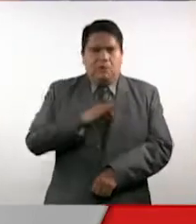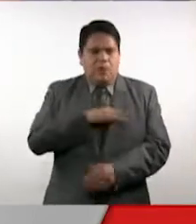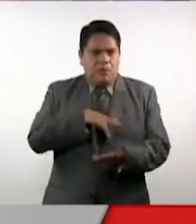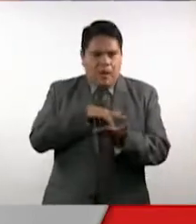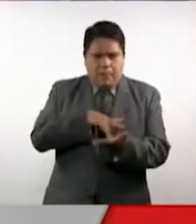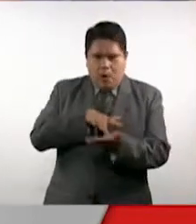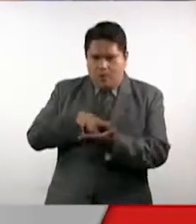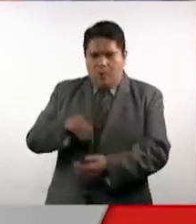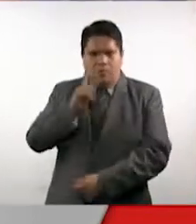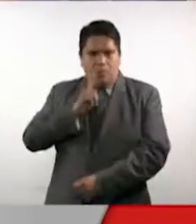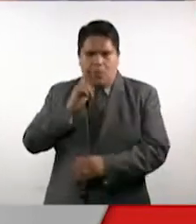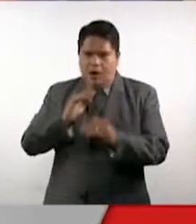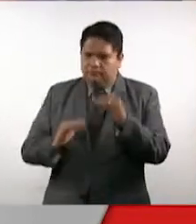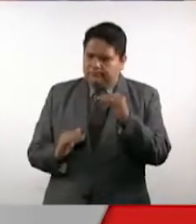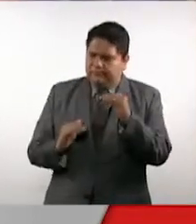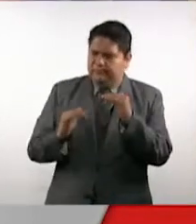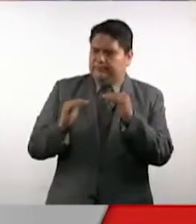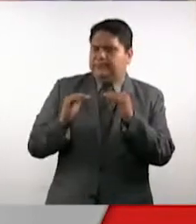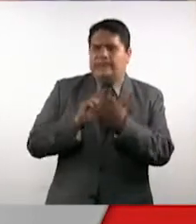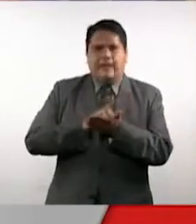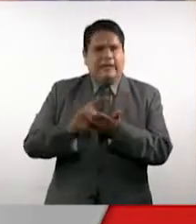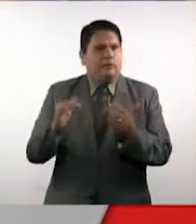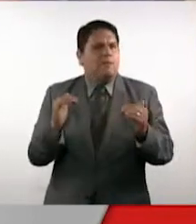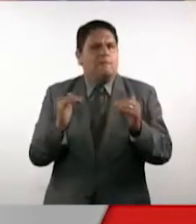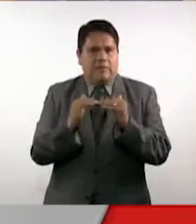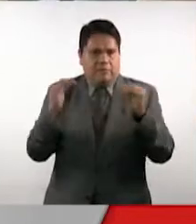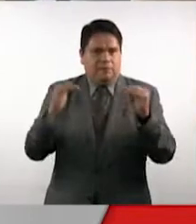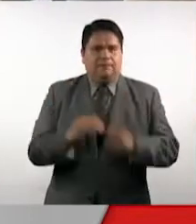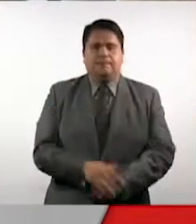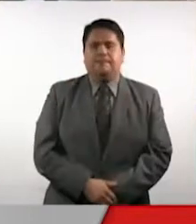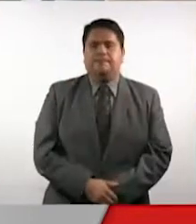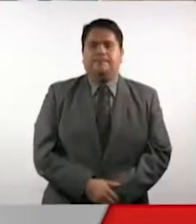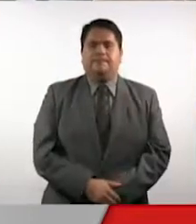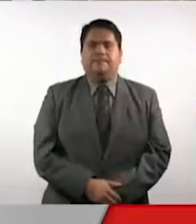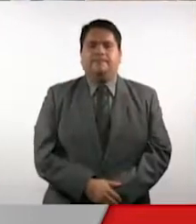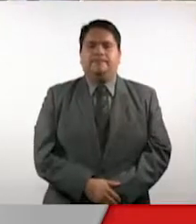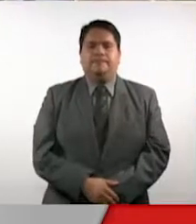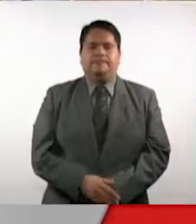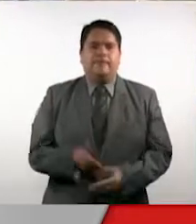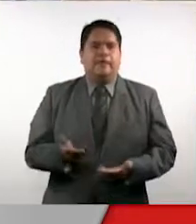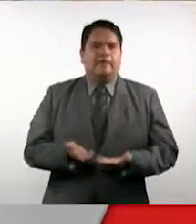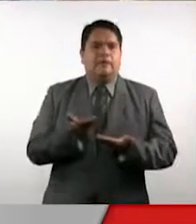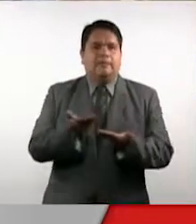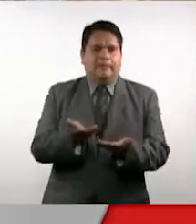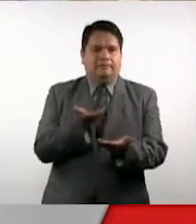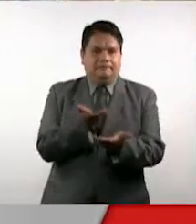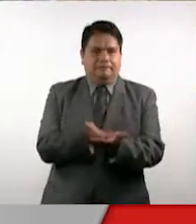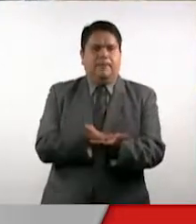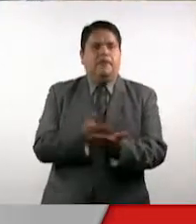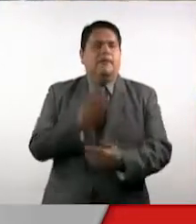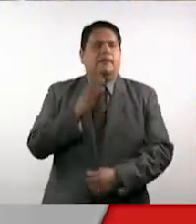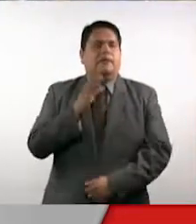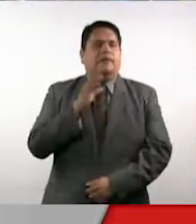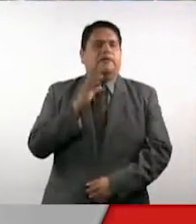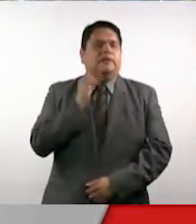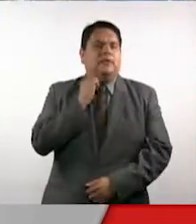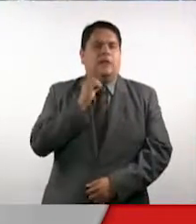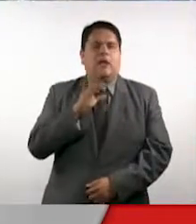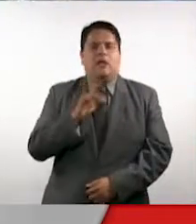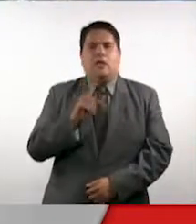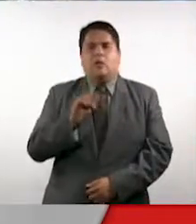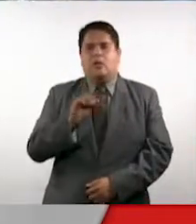sustantiva en el acceso y disfrute de los derechos de las mujeres. Al presentar el dictamen, la senadora Claudia Ruiz Mací,